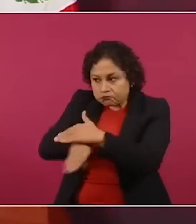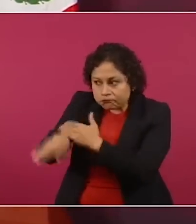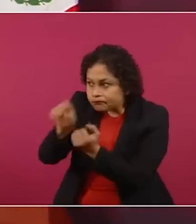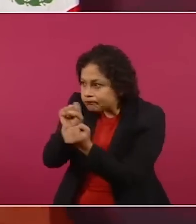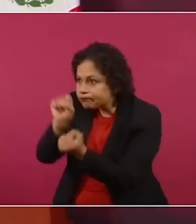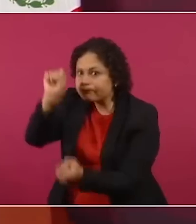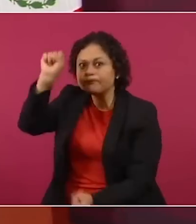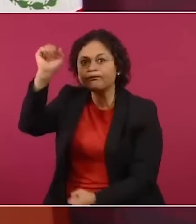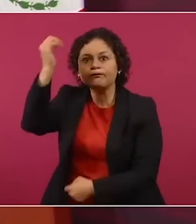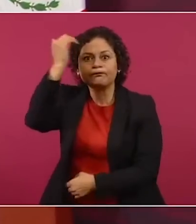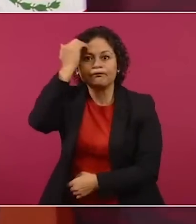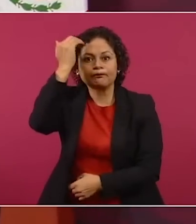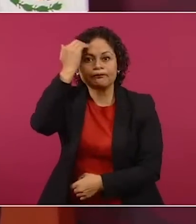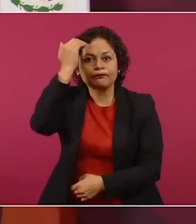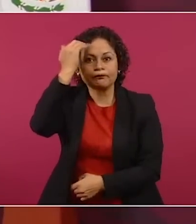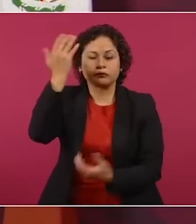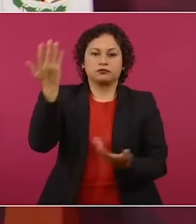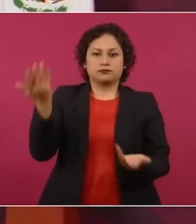turismo.